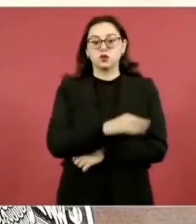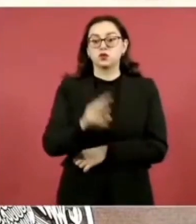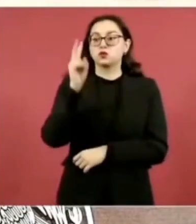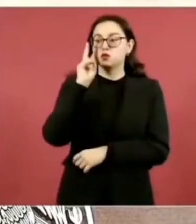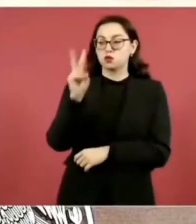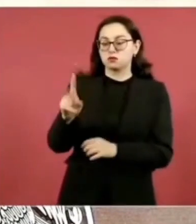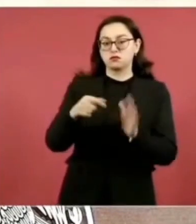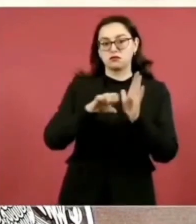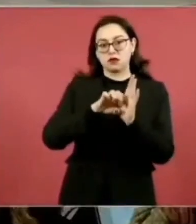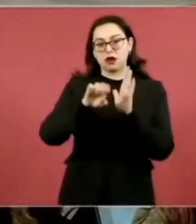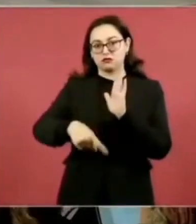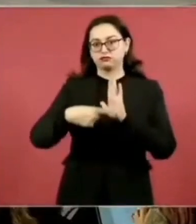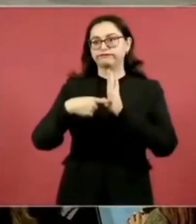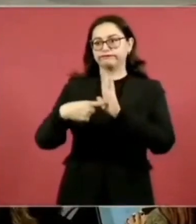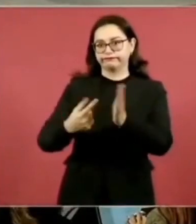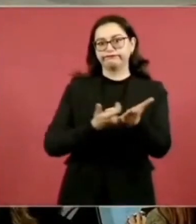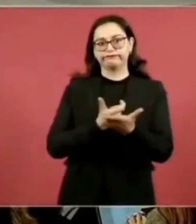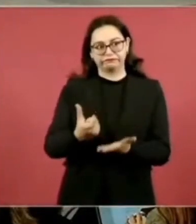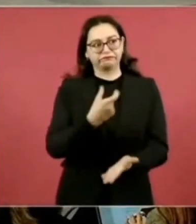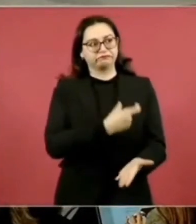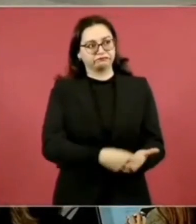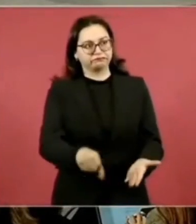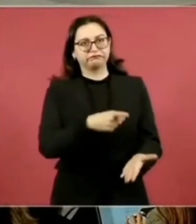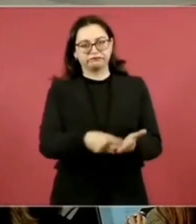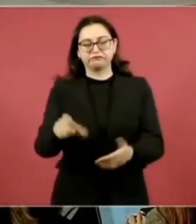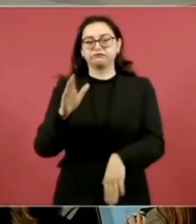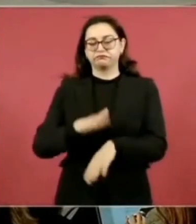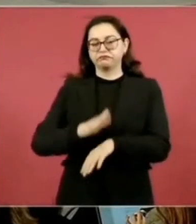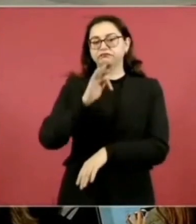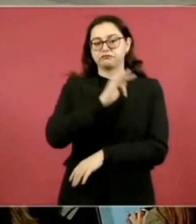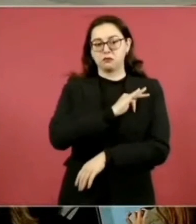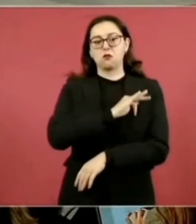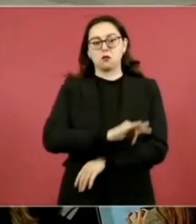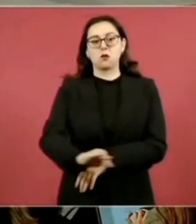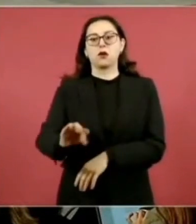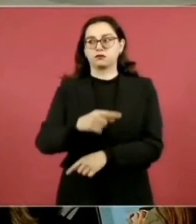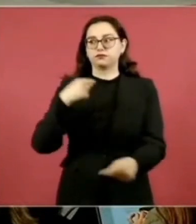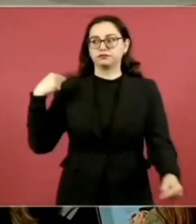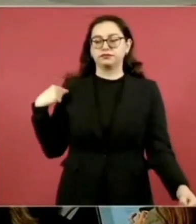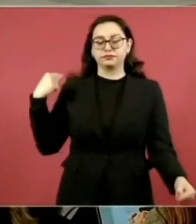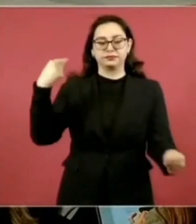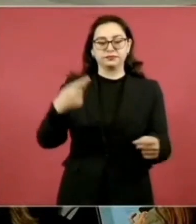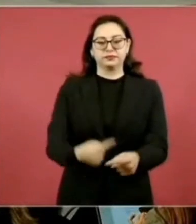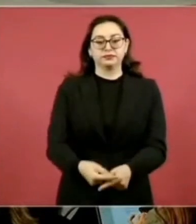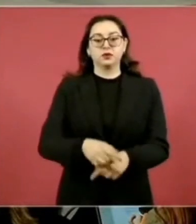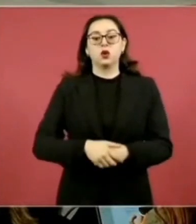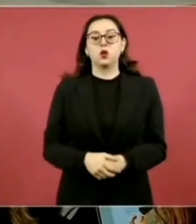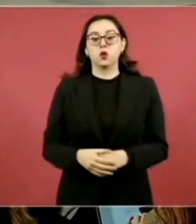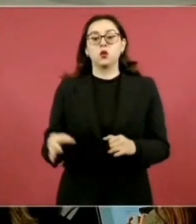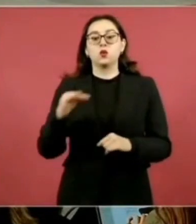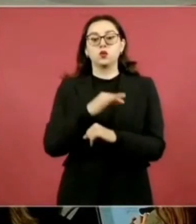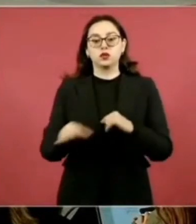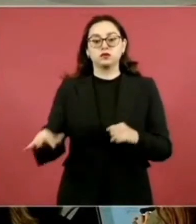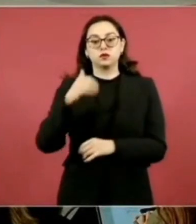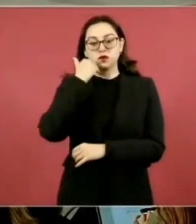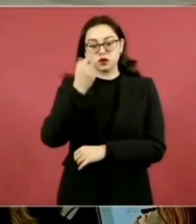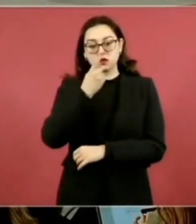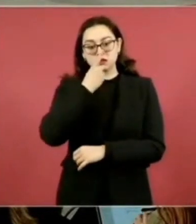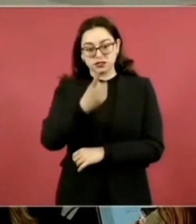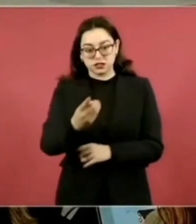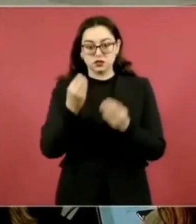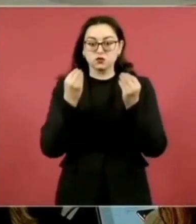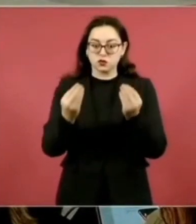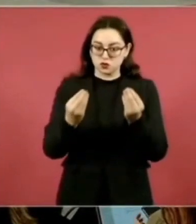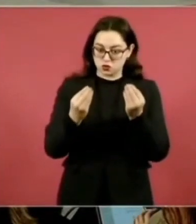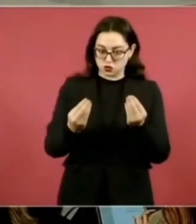ejemplificar el avance del poder de compra que ha tenido el salario mínimo. Finalmente, quisiera agradecer, como ya mencionó también